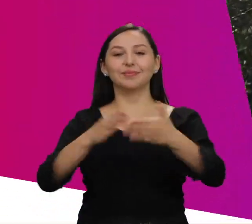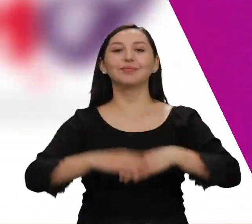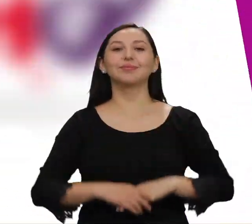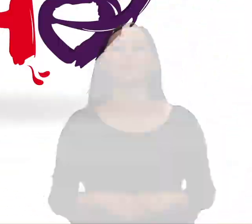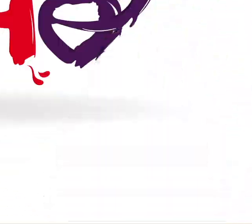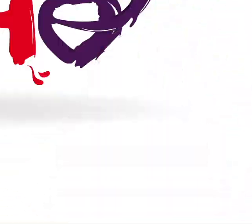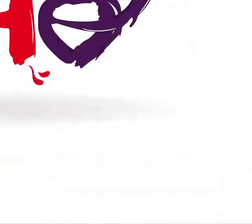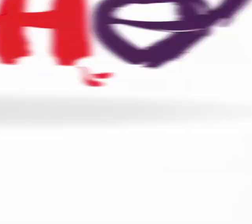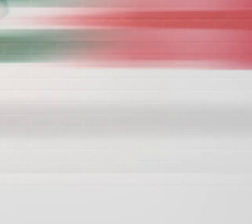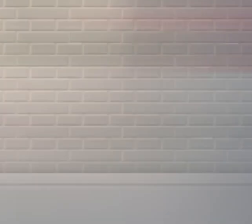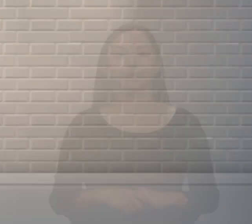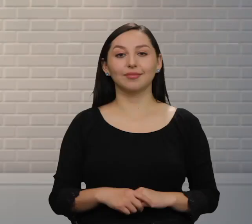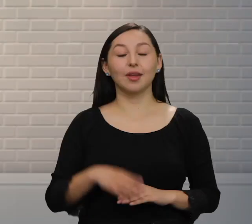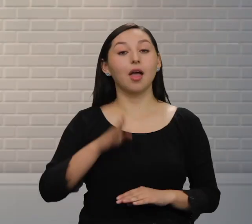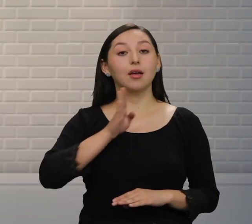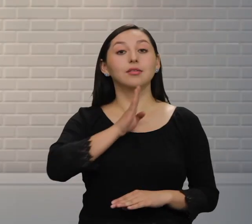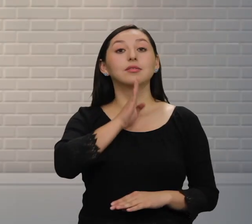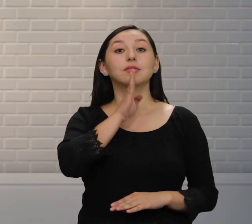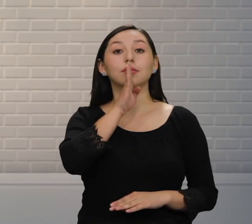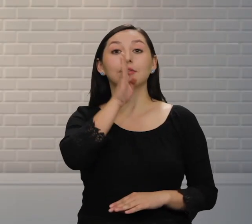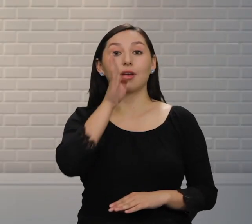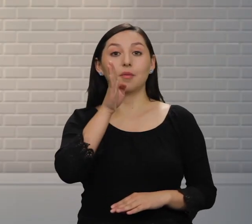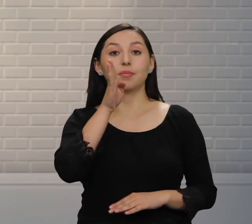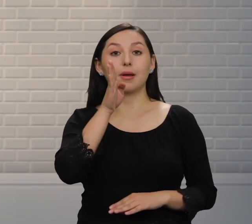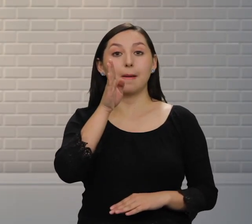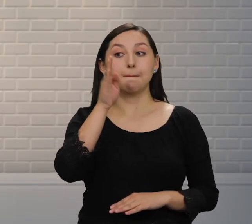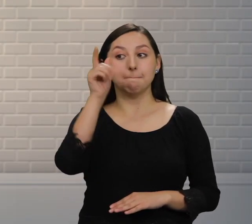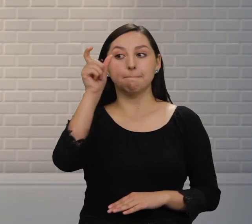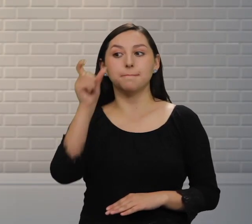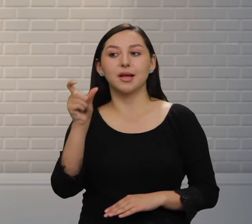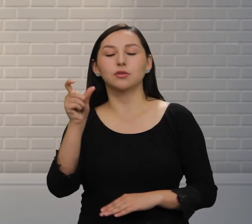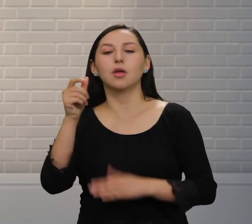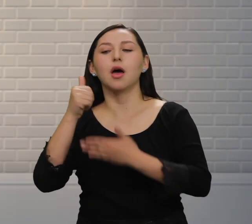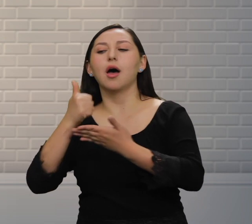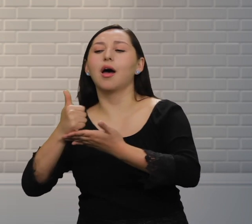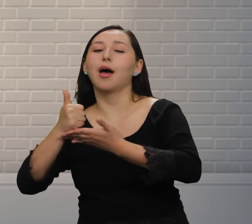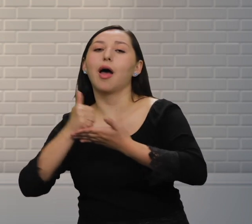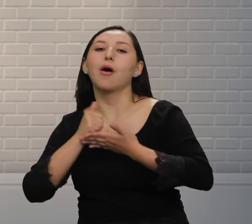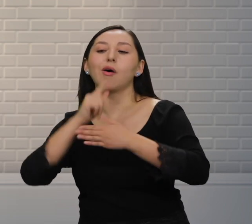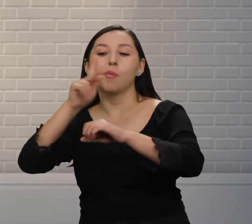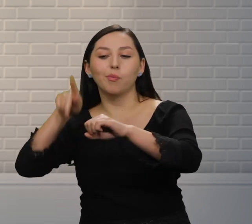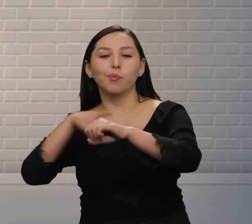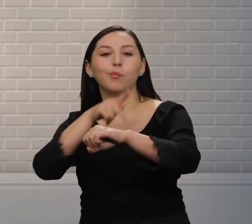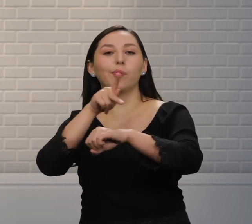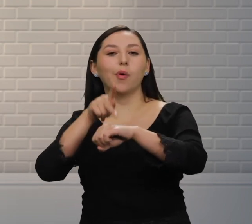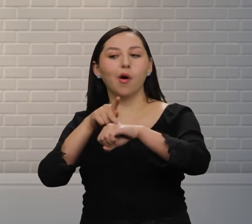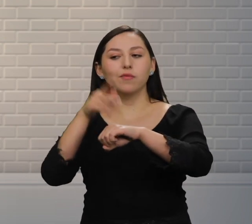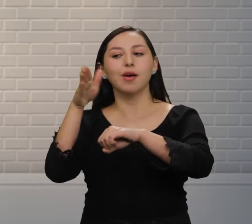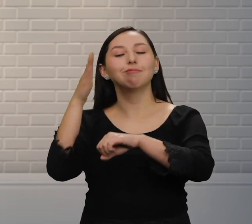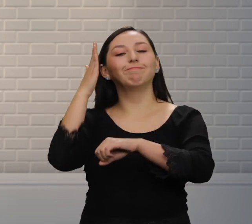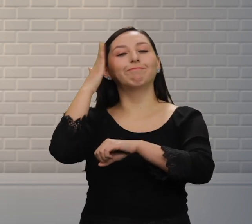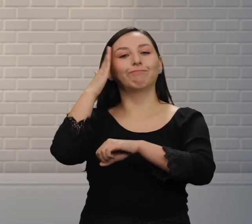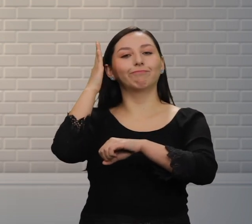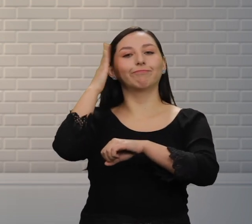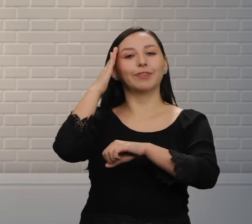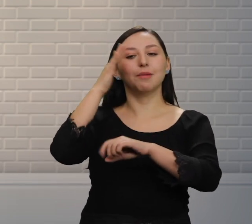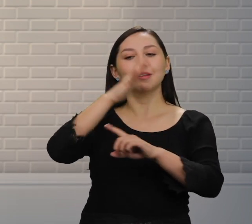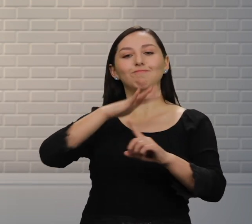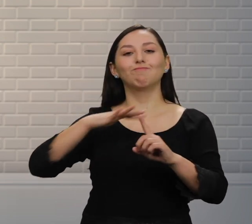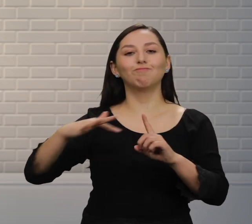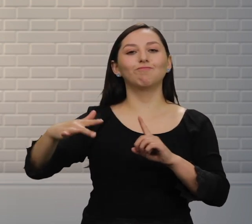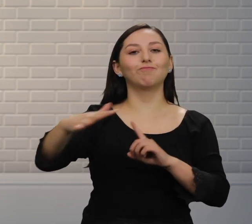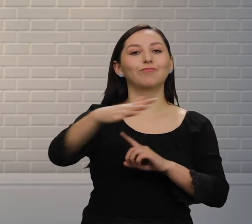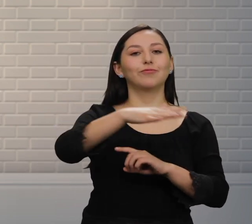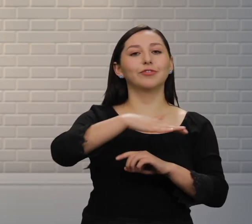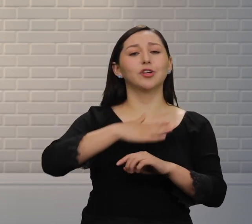programa Como siempre, contamos con voces expertas que nos explican sobre temas ambientales Sí,